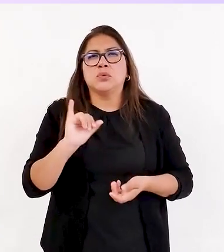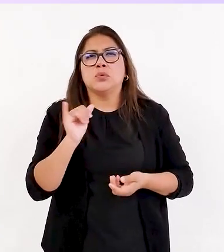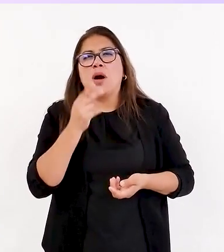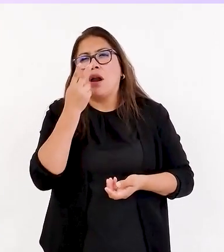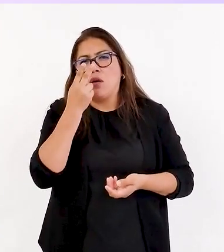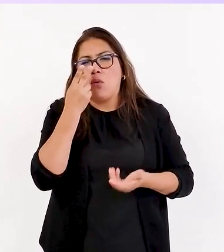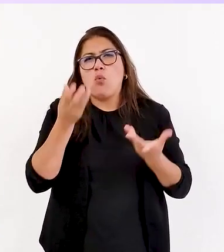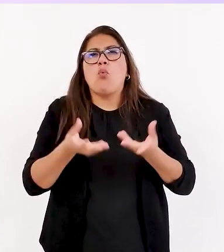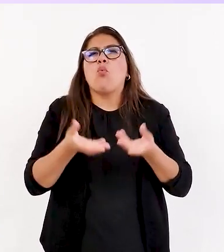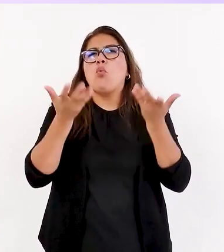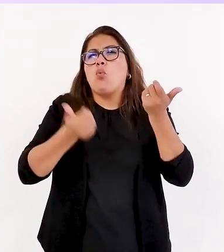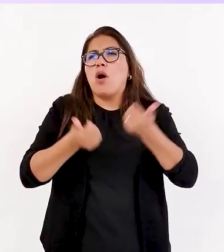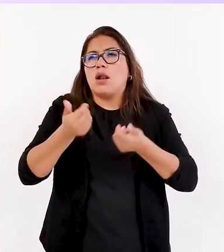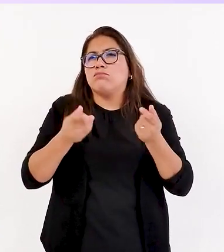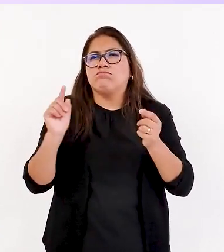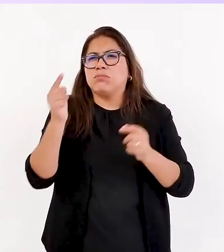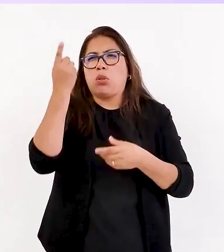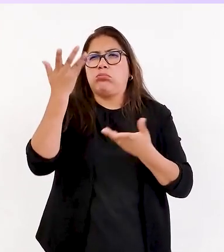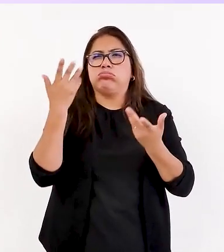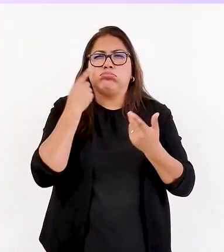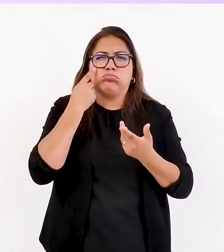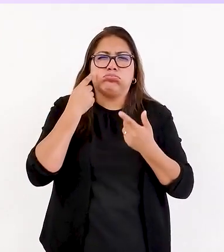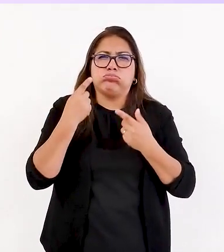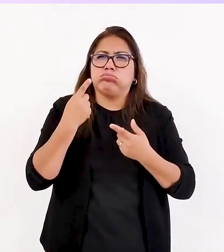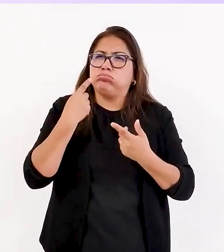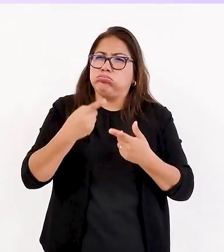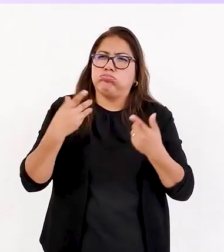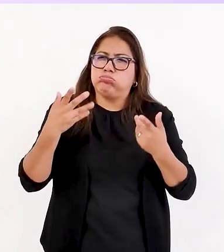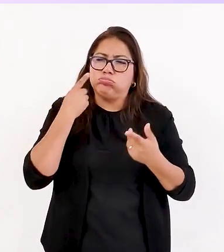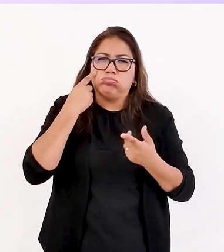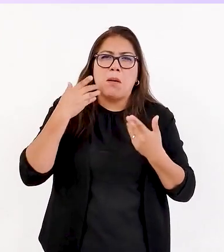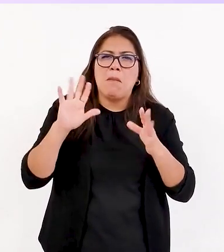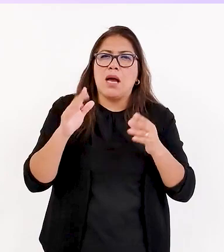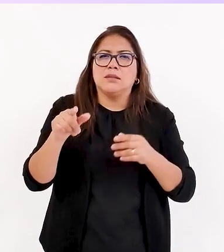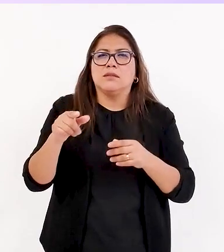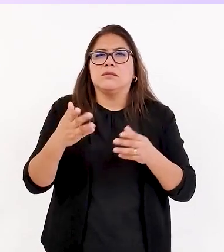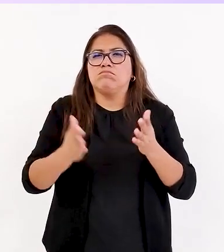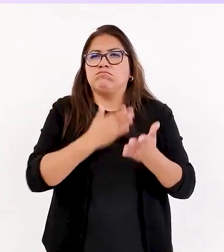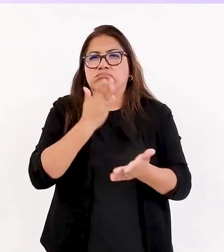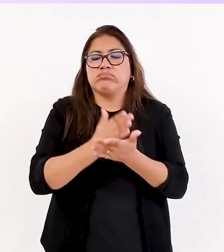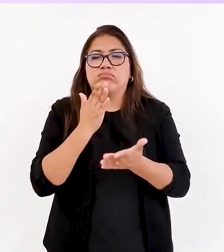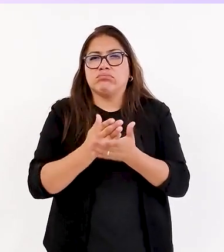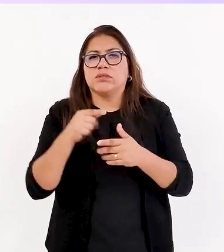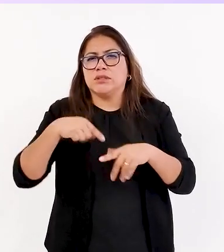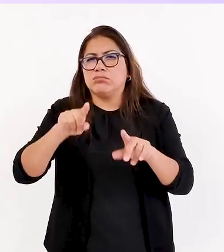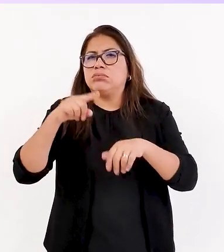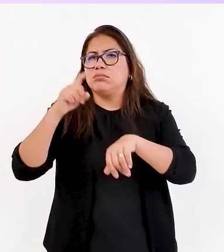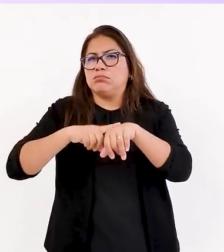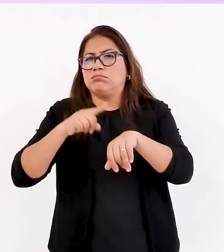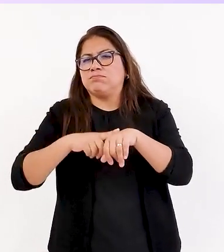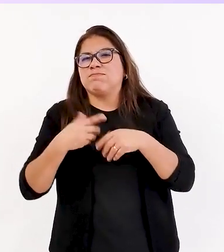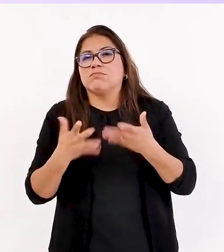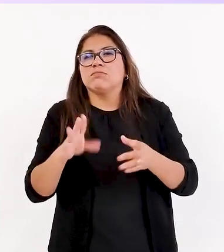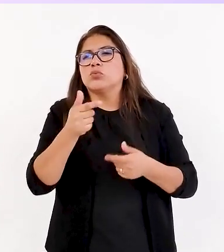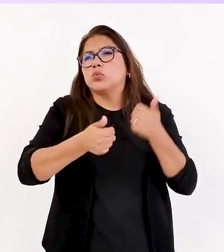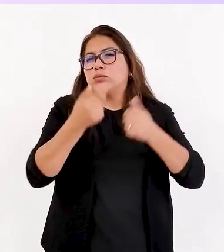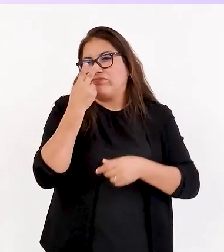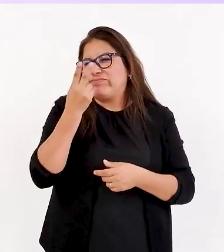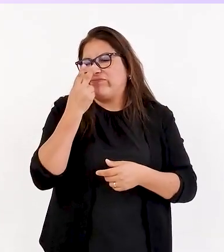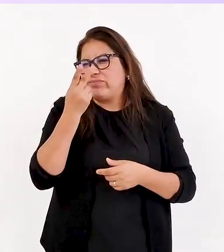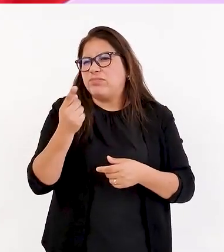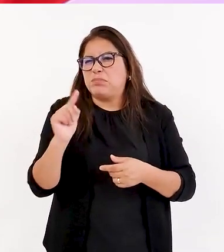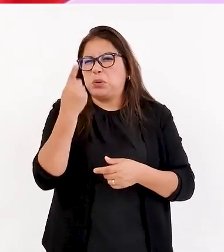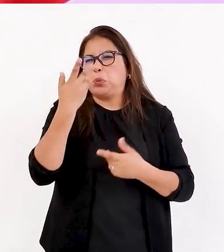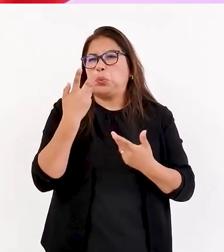son los principales problemas de las personas con discapacidad. Entonces, en todo este periodo que han estado trabajando, ¿cuáles serían estos principales